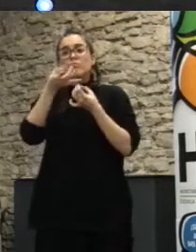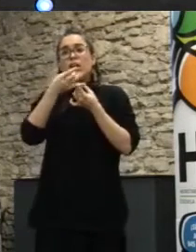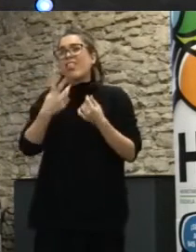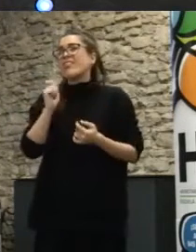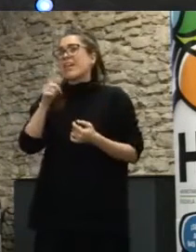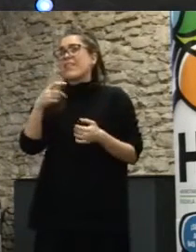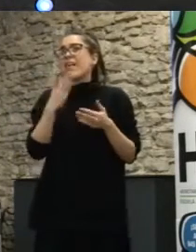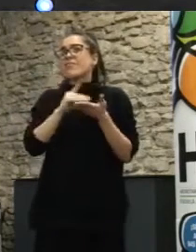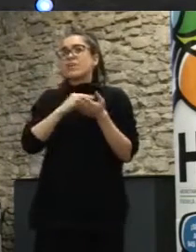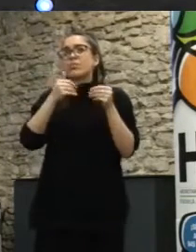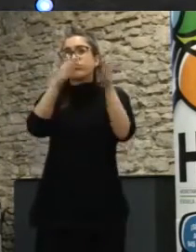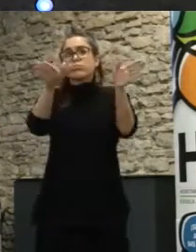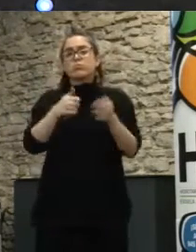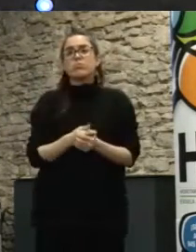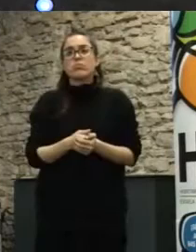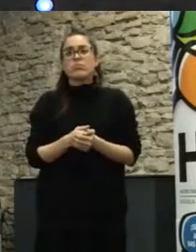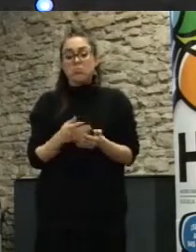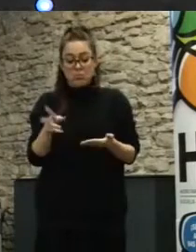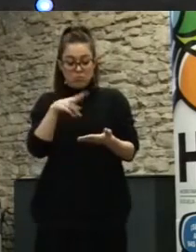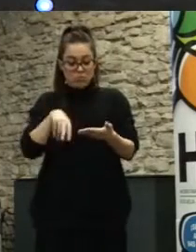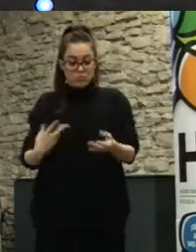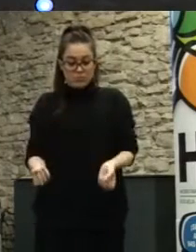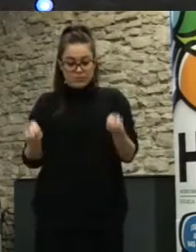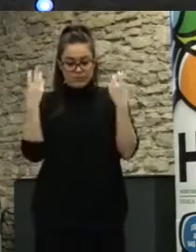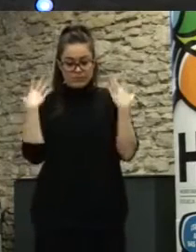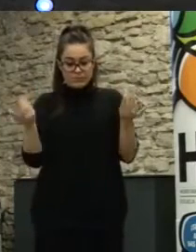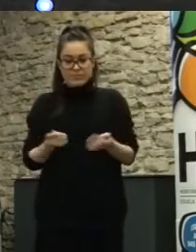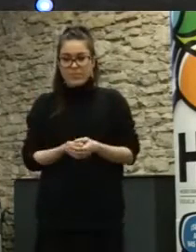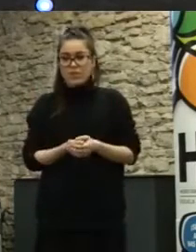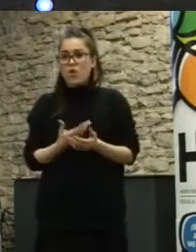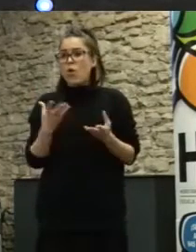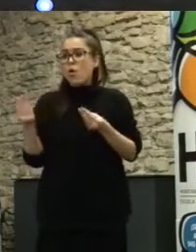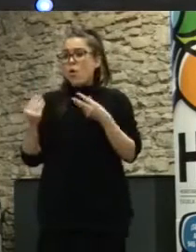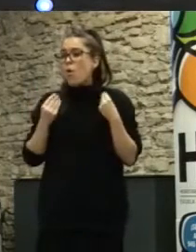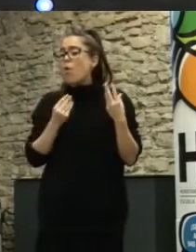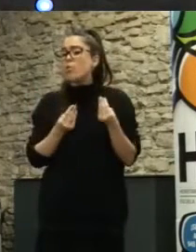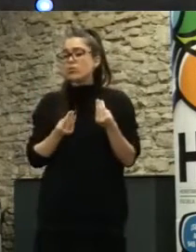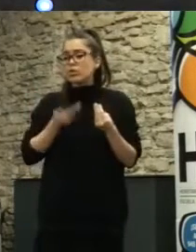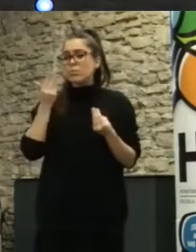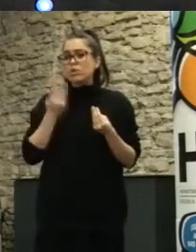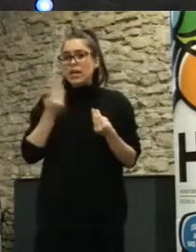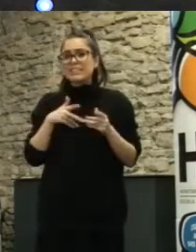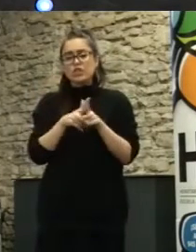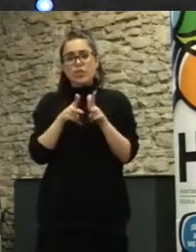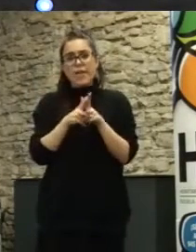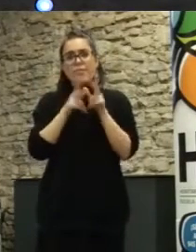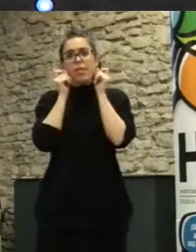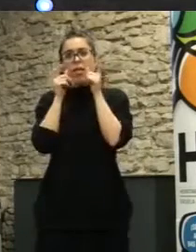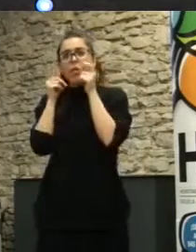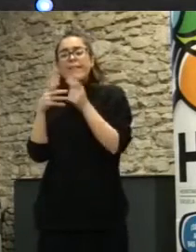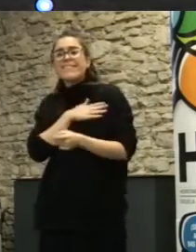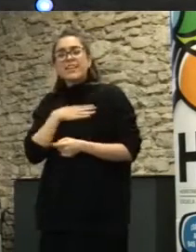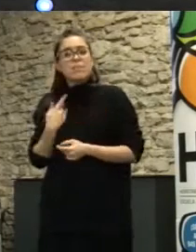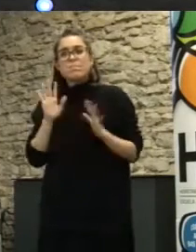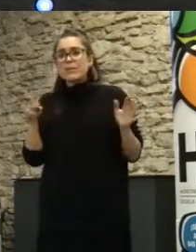datos pero buena parte de los que son importantes y se han sido reclamados históricamente por parte de la ciudadanía todavía no son accesibles.